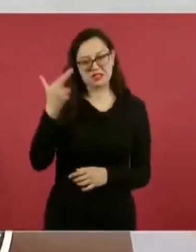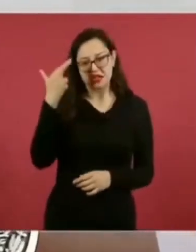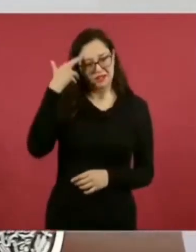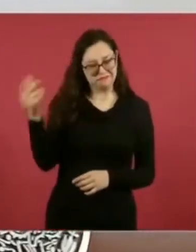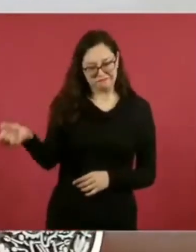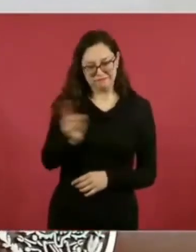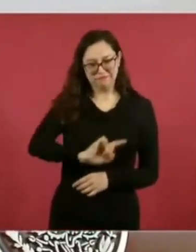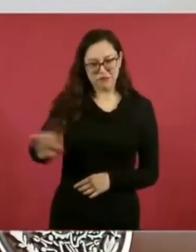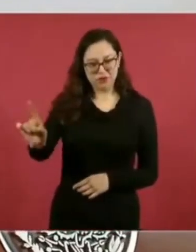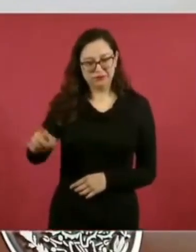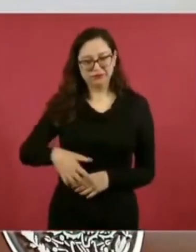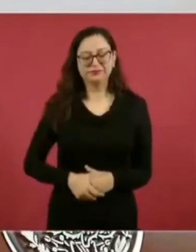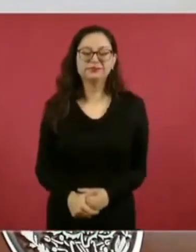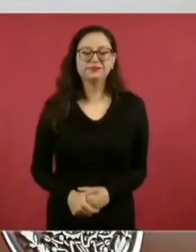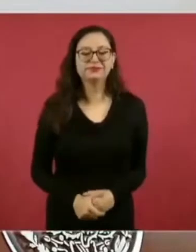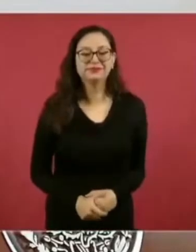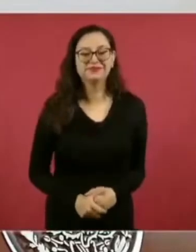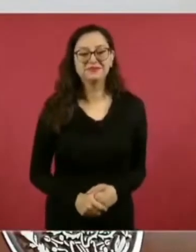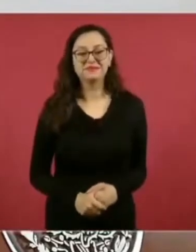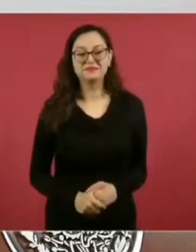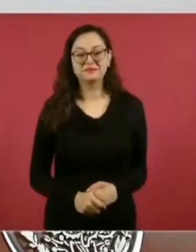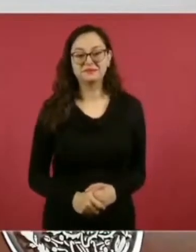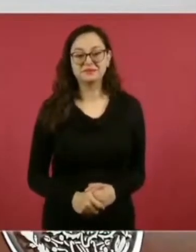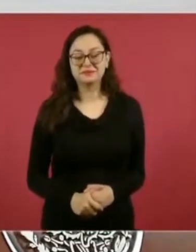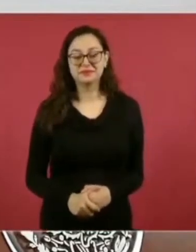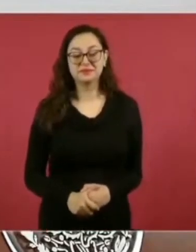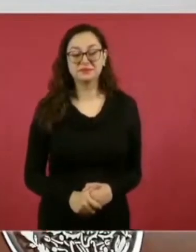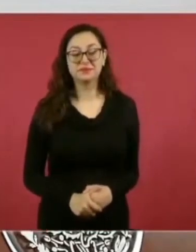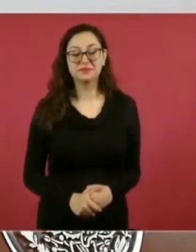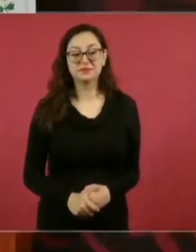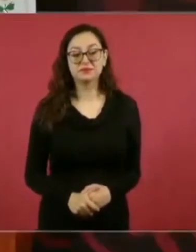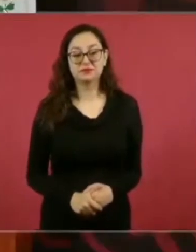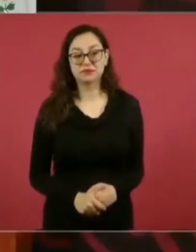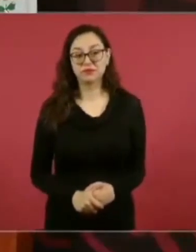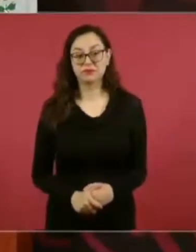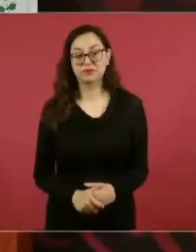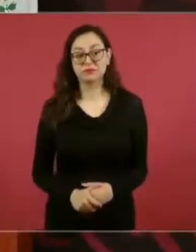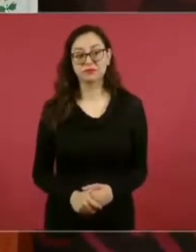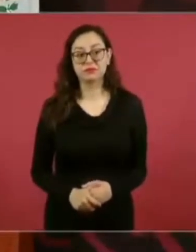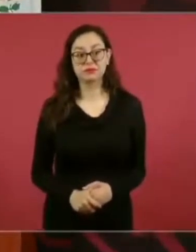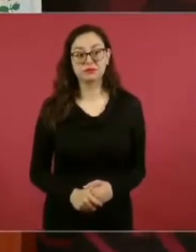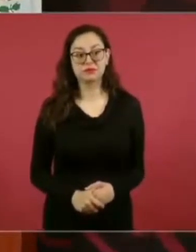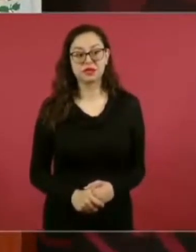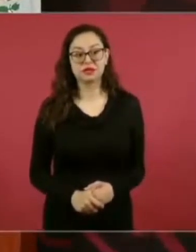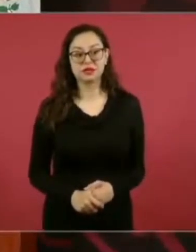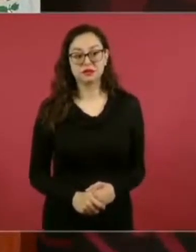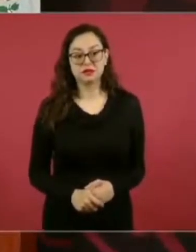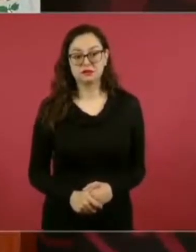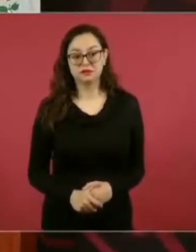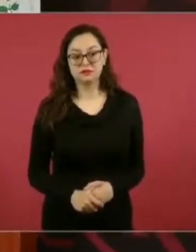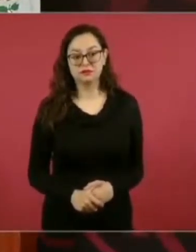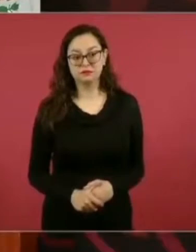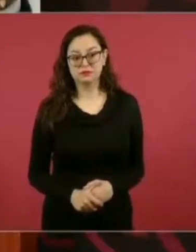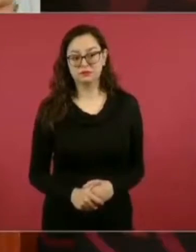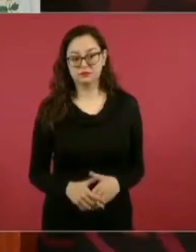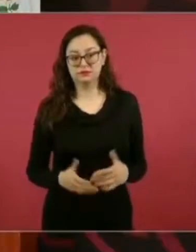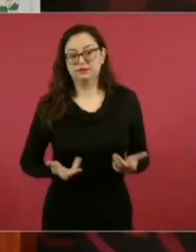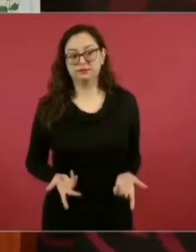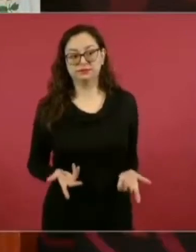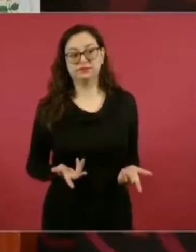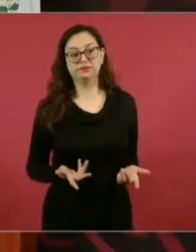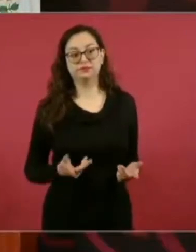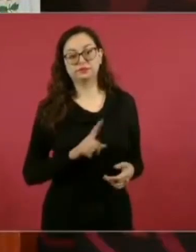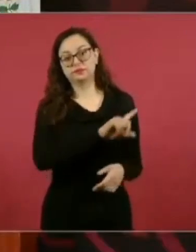Pero es Aguilar Camín lo de la dictadura,